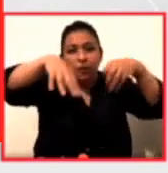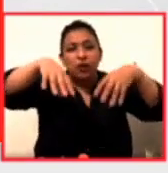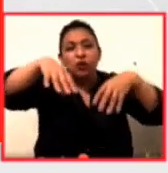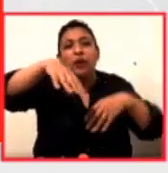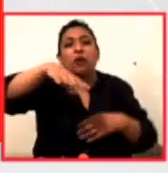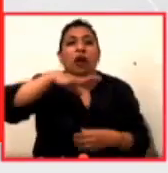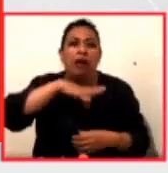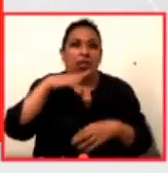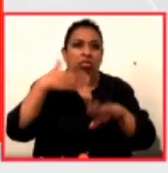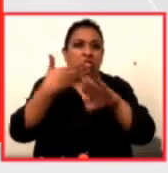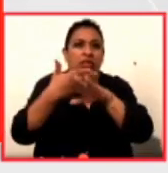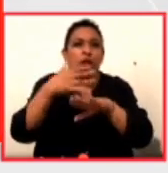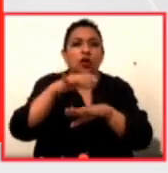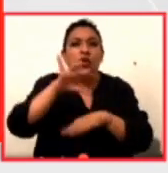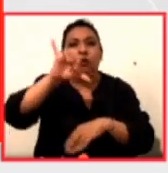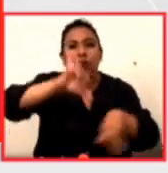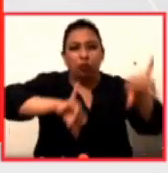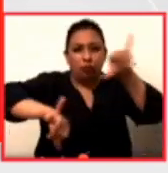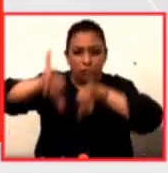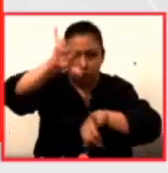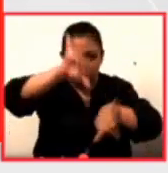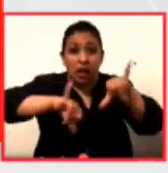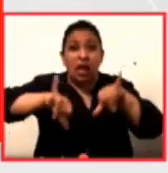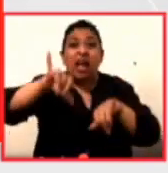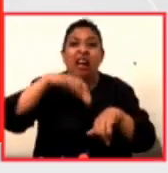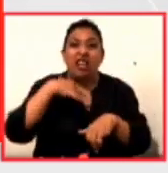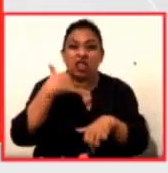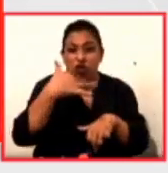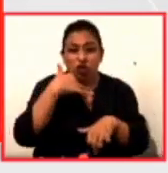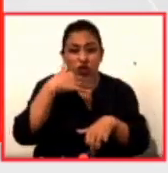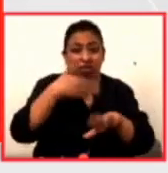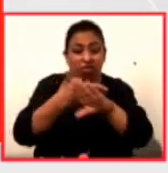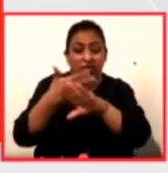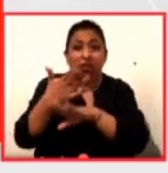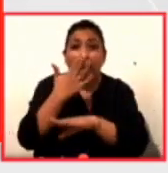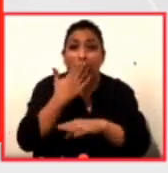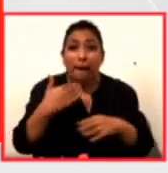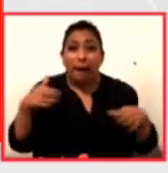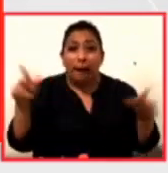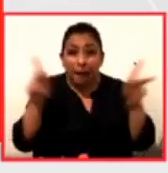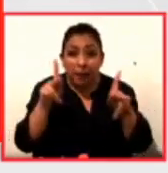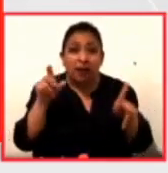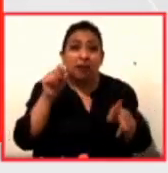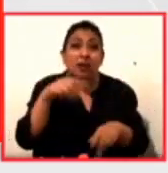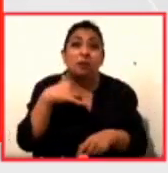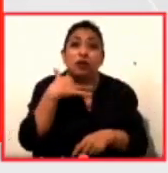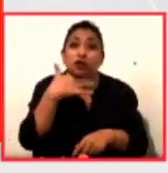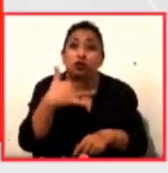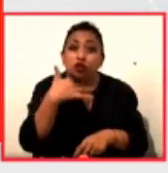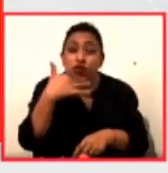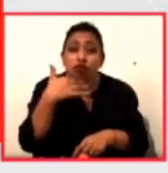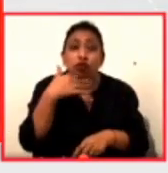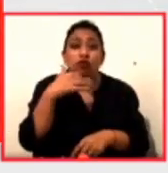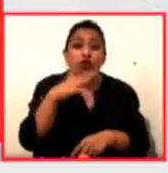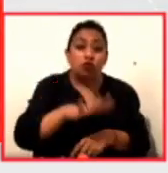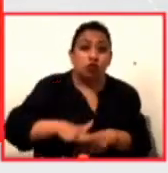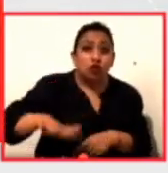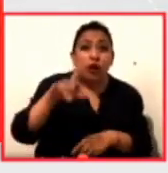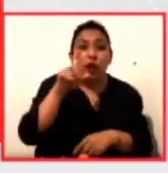que son los que están matando a las abejas y contaminando nuestro suelo nuestra agua y que también nos está enfermando